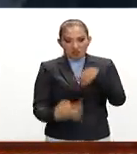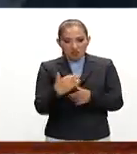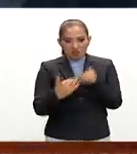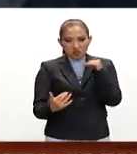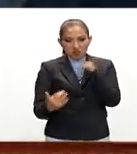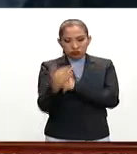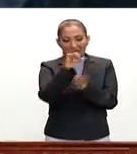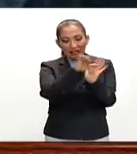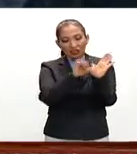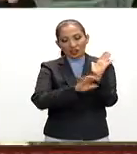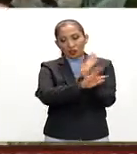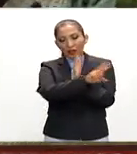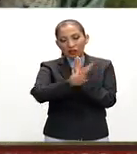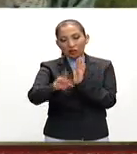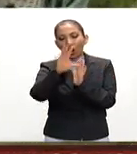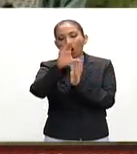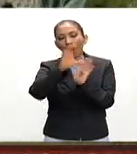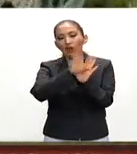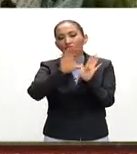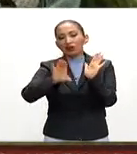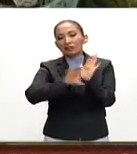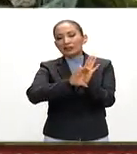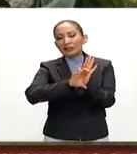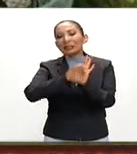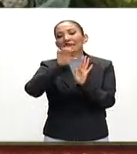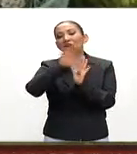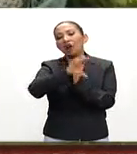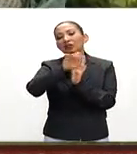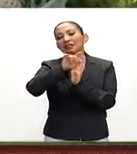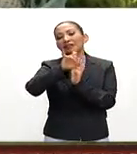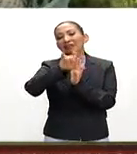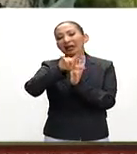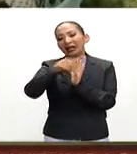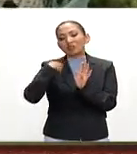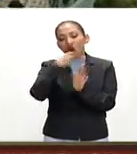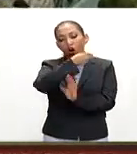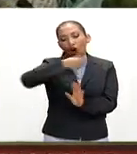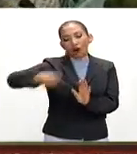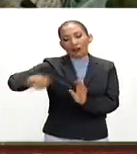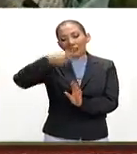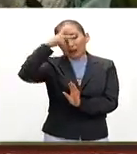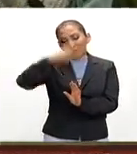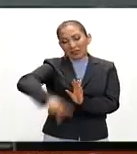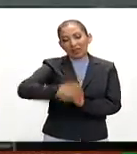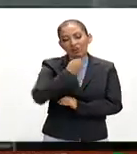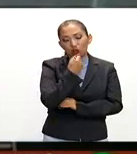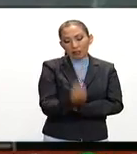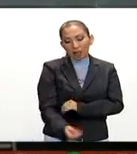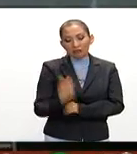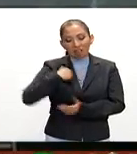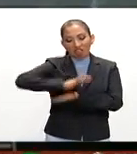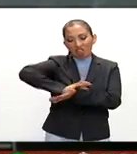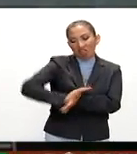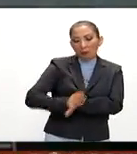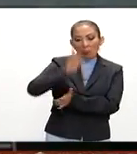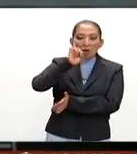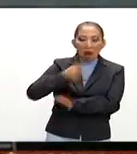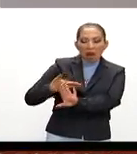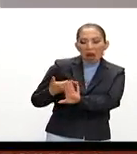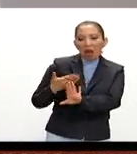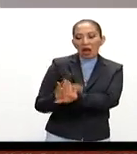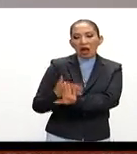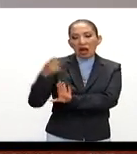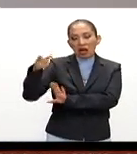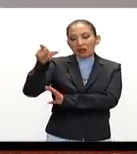el artículo 58 del Código Civil para la Ciudad de México el cual prevé el orden de los apellidos del menor es discriminatoria y atenta